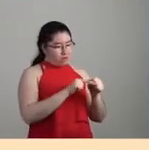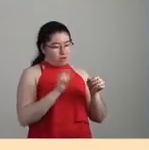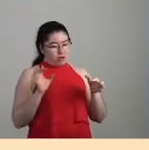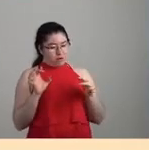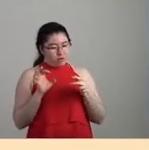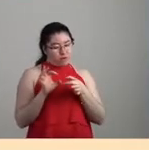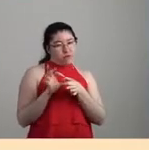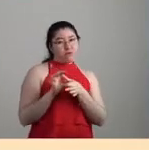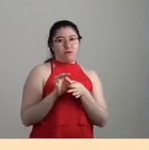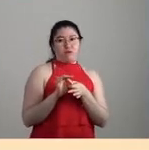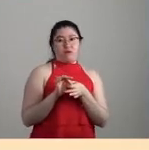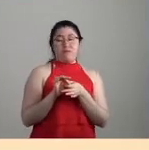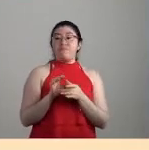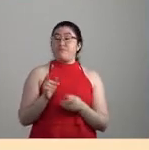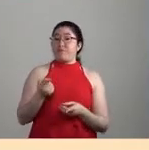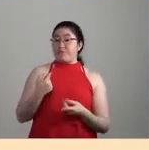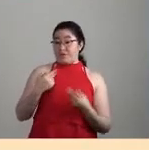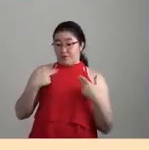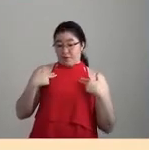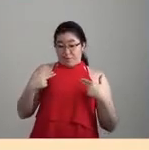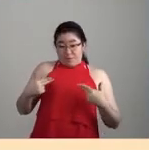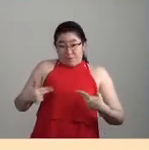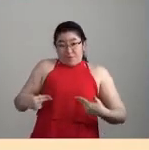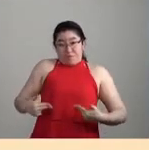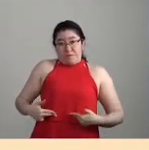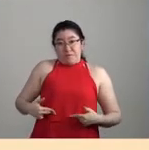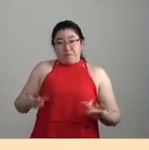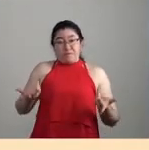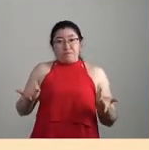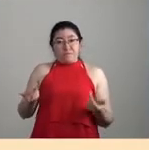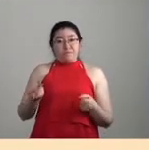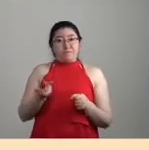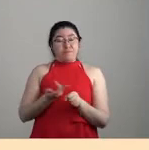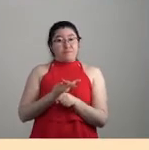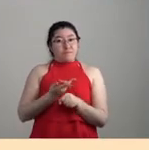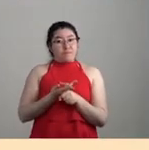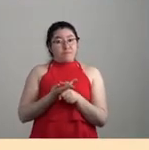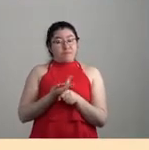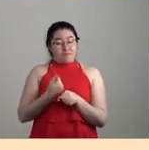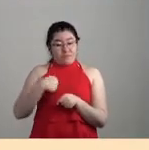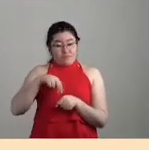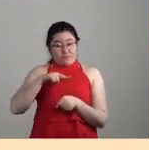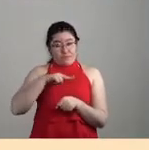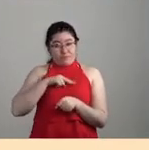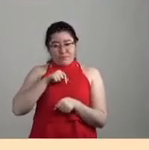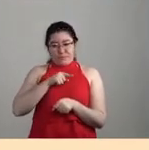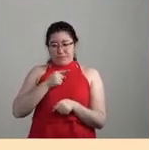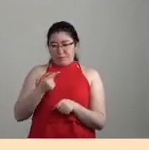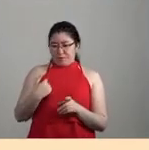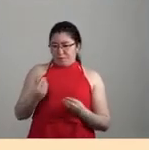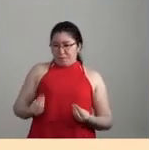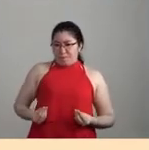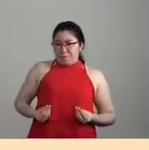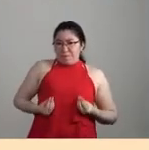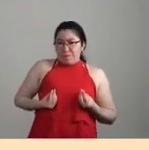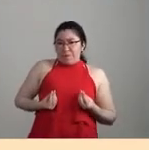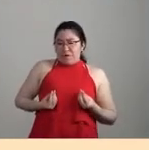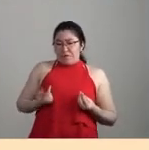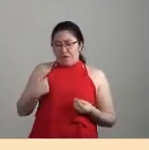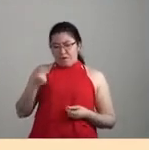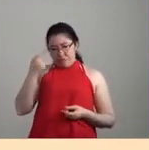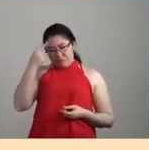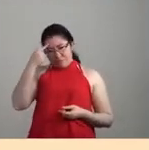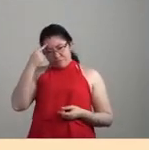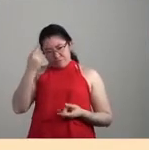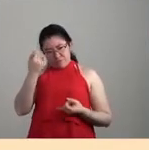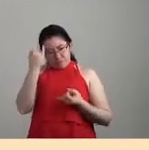humanos, nos hemos ido configurando en nuestra propia existencia, nuestra propia subjetividad,